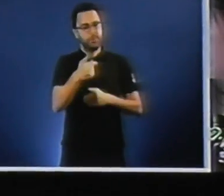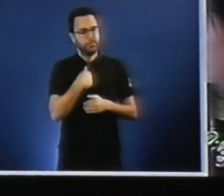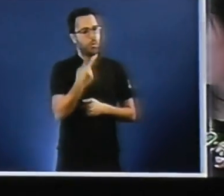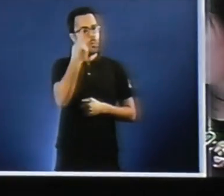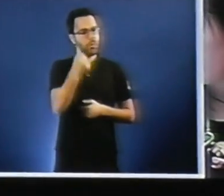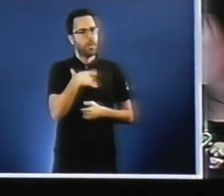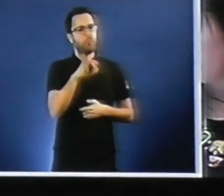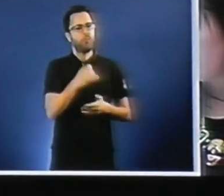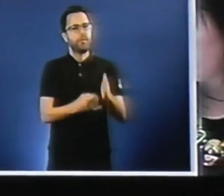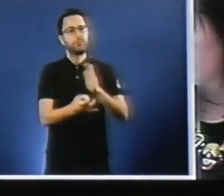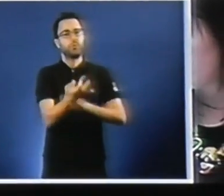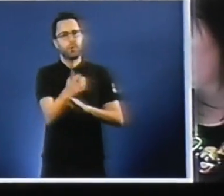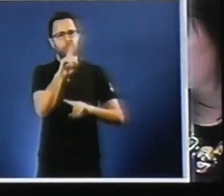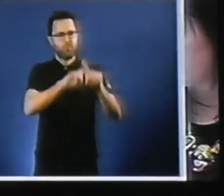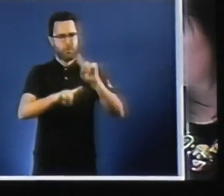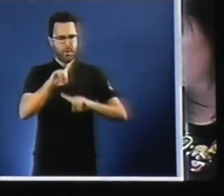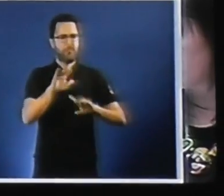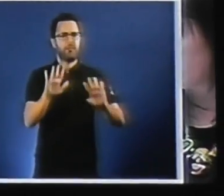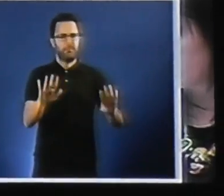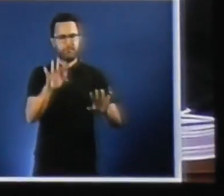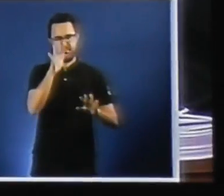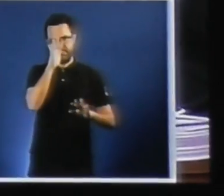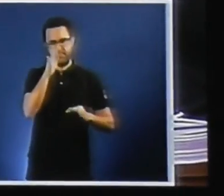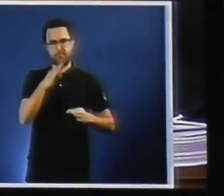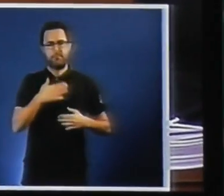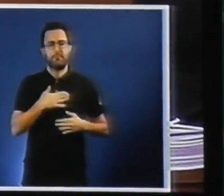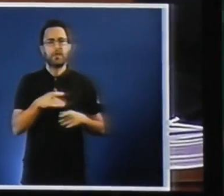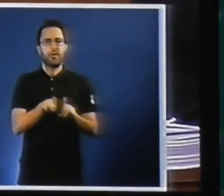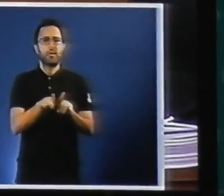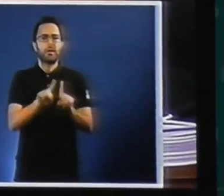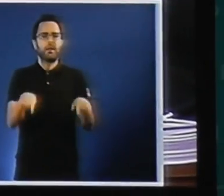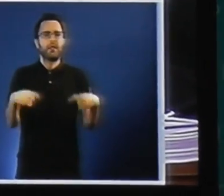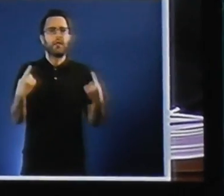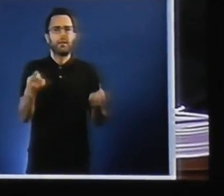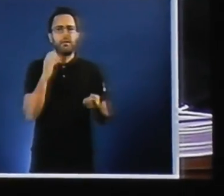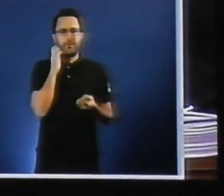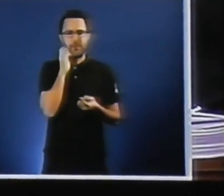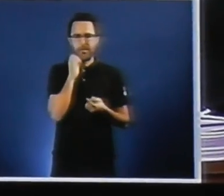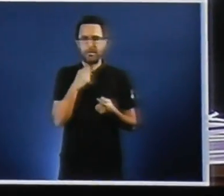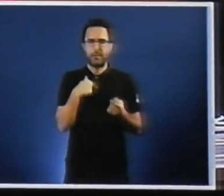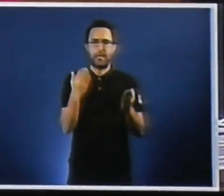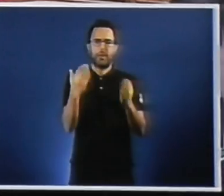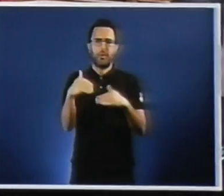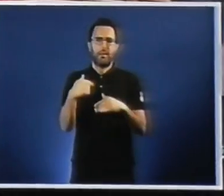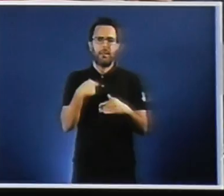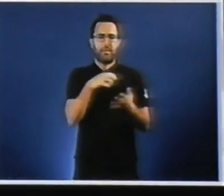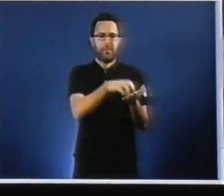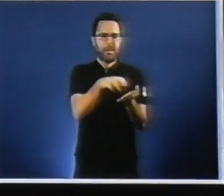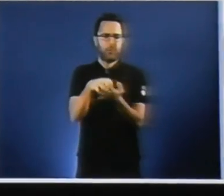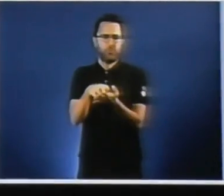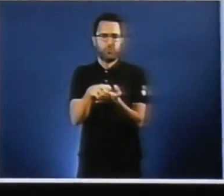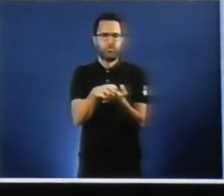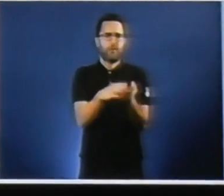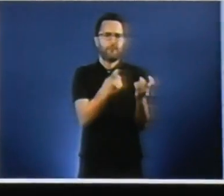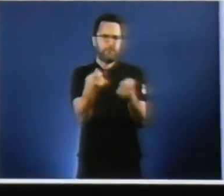nos gustaría tamén denunciar as carencias dos centros insisto, particularmente, o caso do Oleiros cosas tan